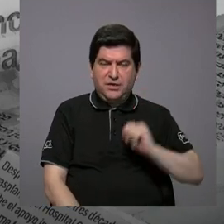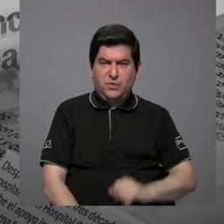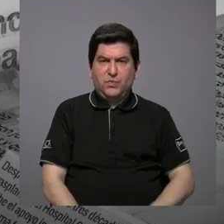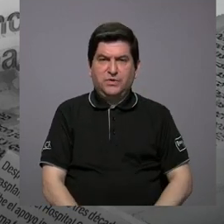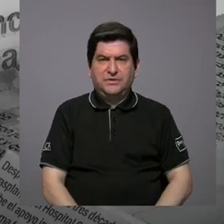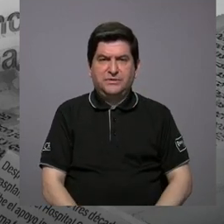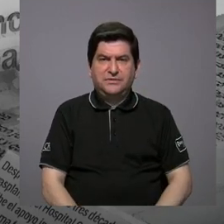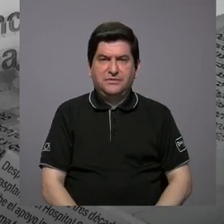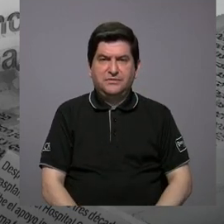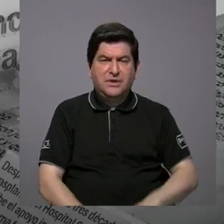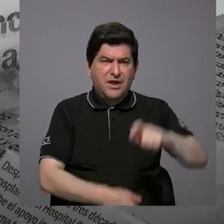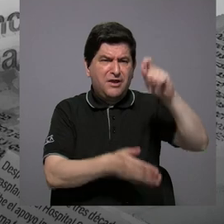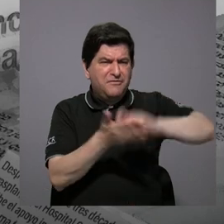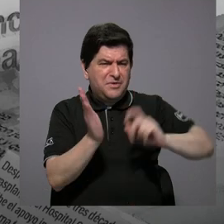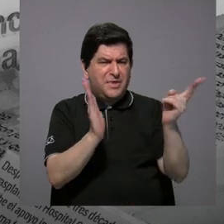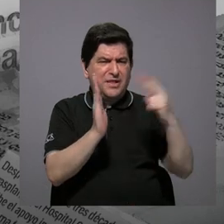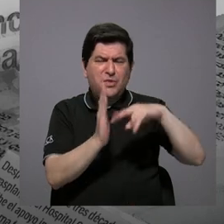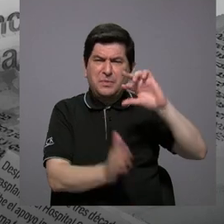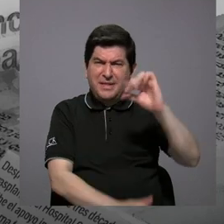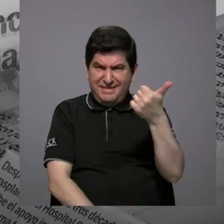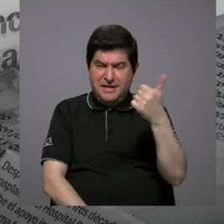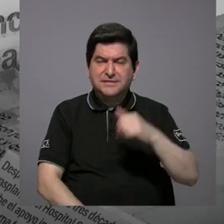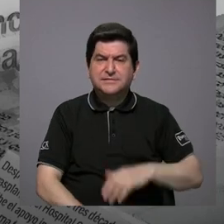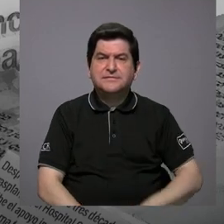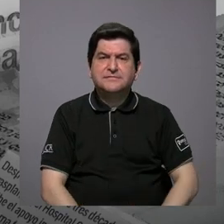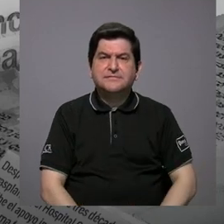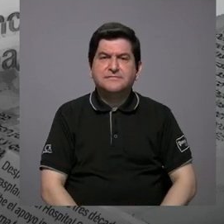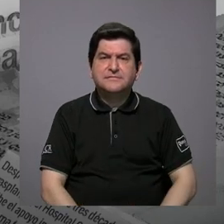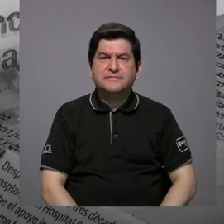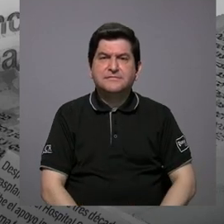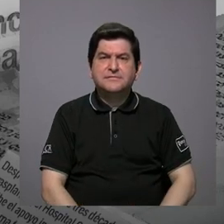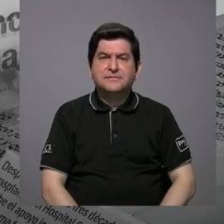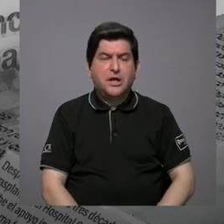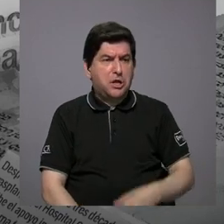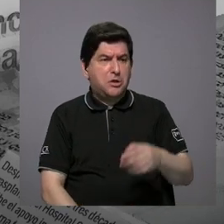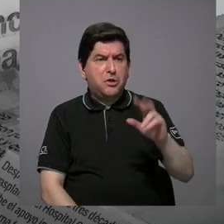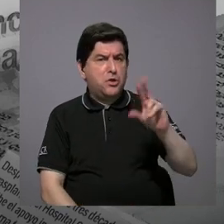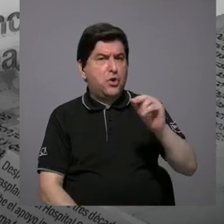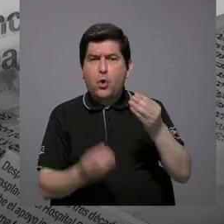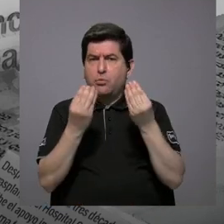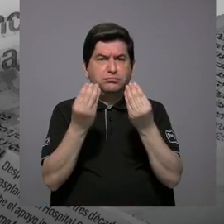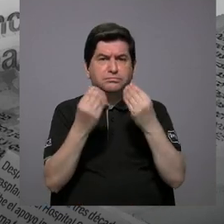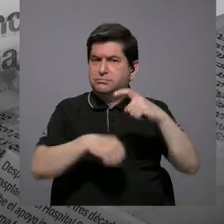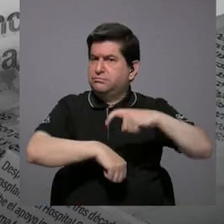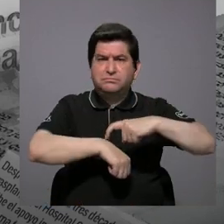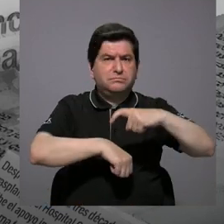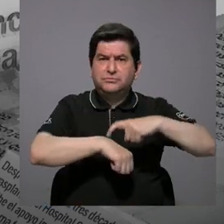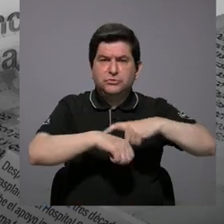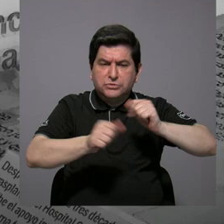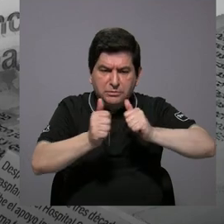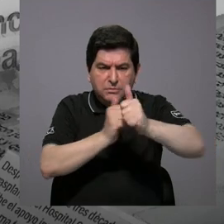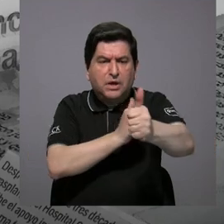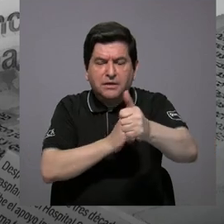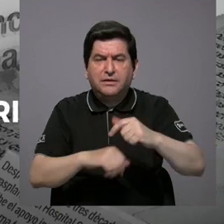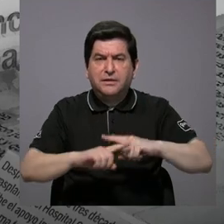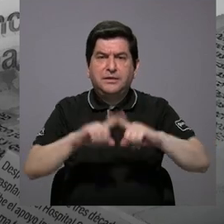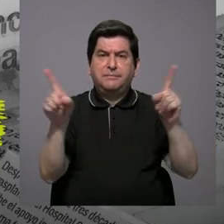que se firmó en el 2010, o sea, que realmente no ha pasado tanto tiempo. Sin embargo,